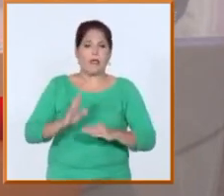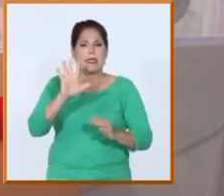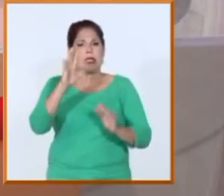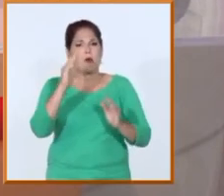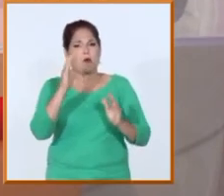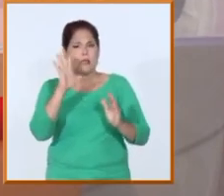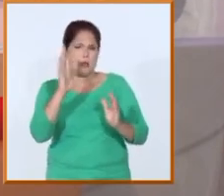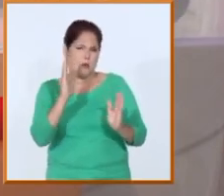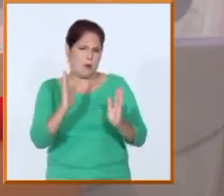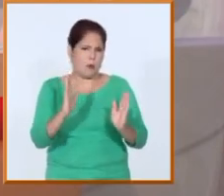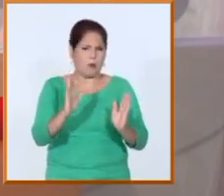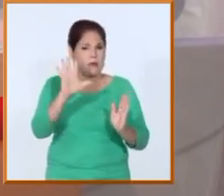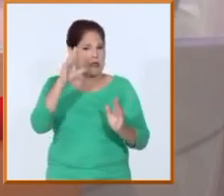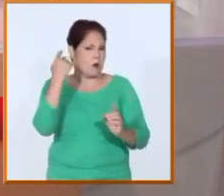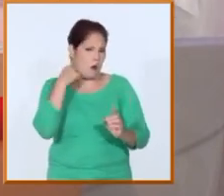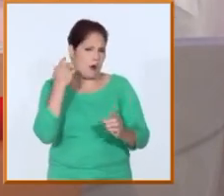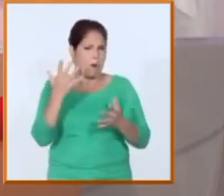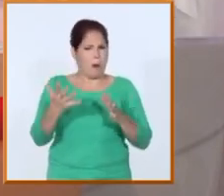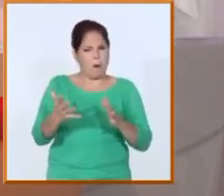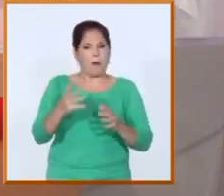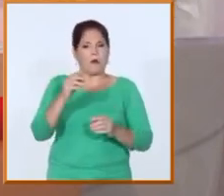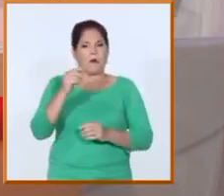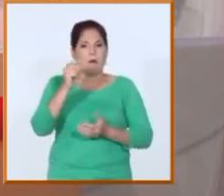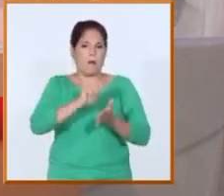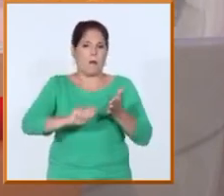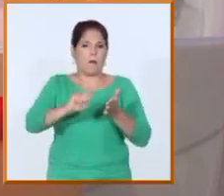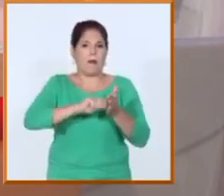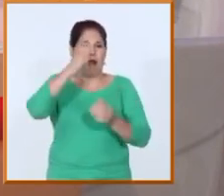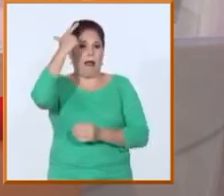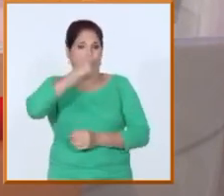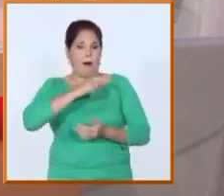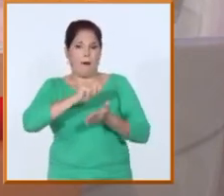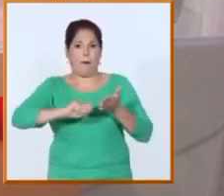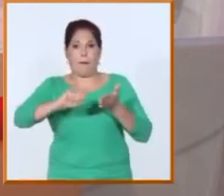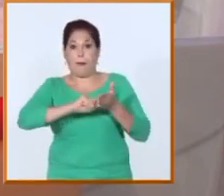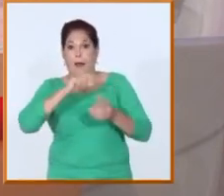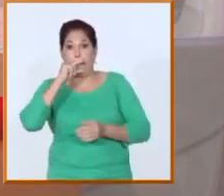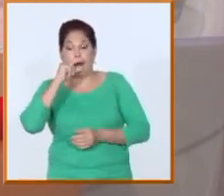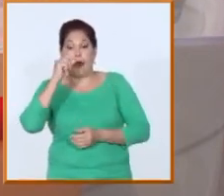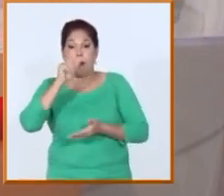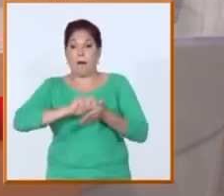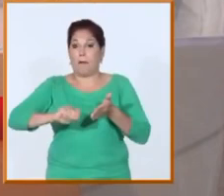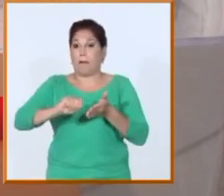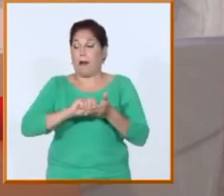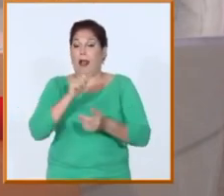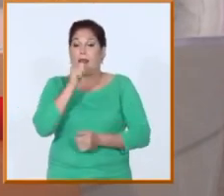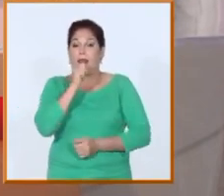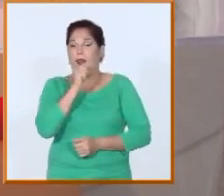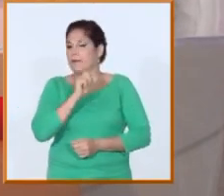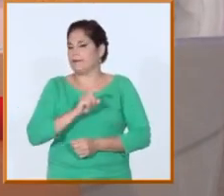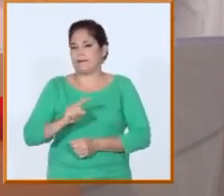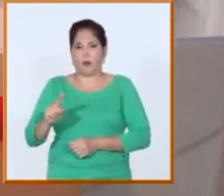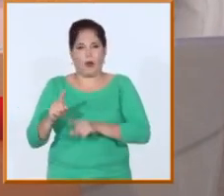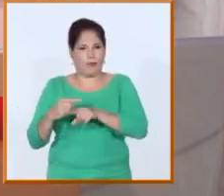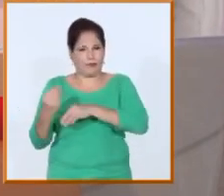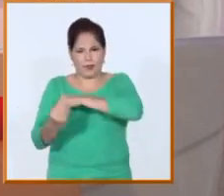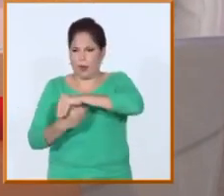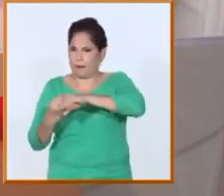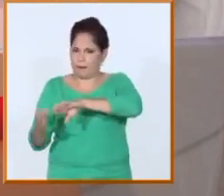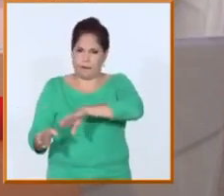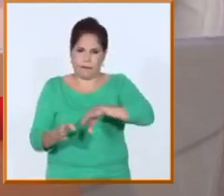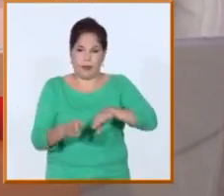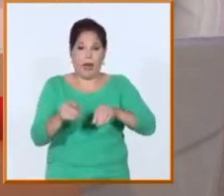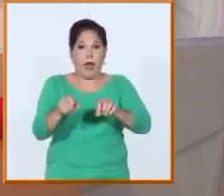el plan E, A, el B, el C, el D, el E, ya estamos haciendo planes de estudio en medio de las